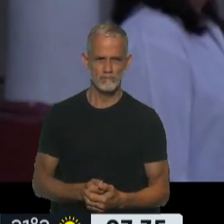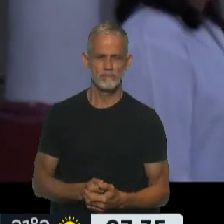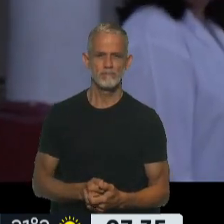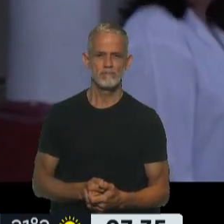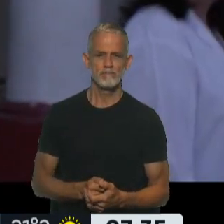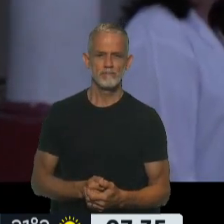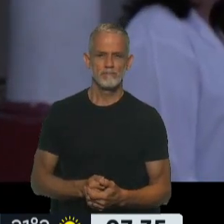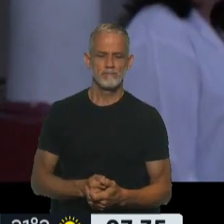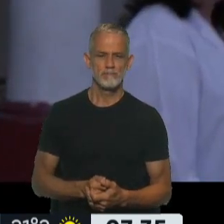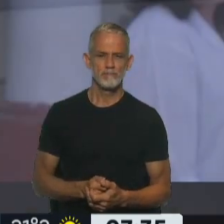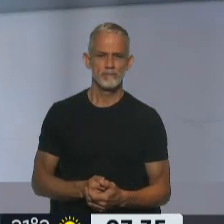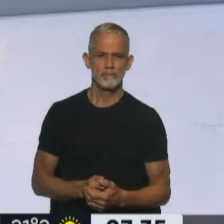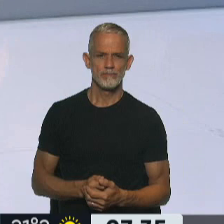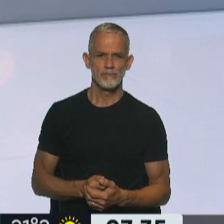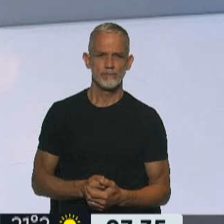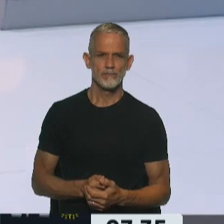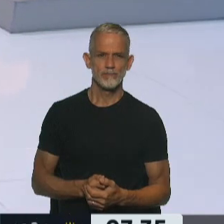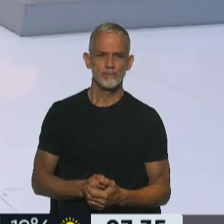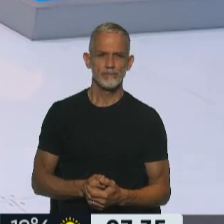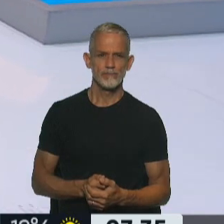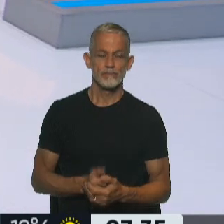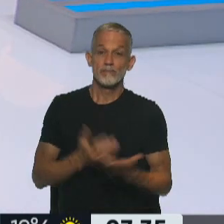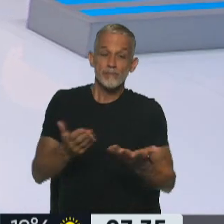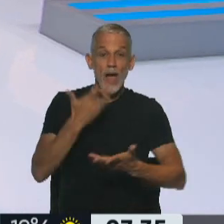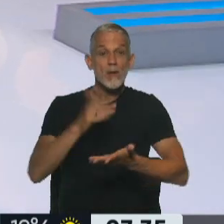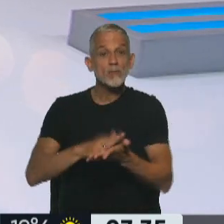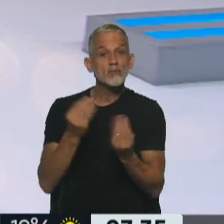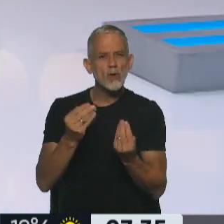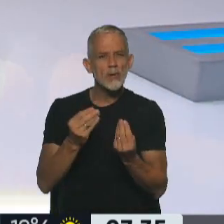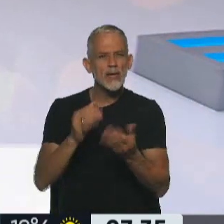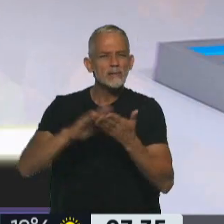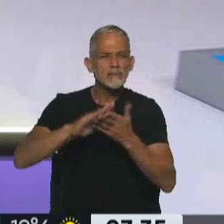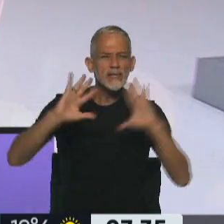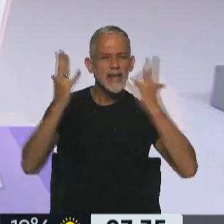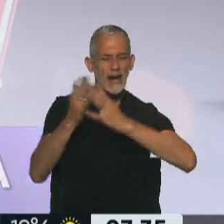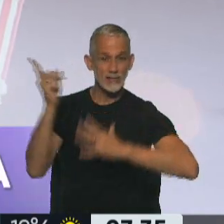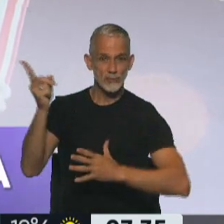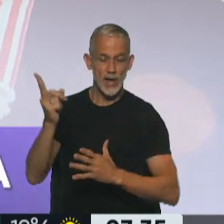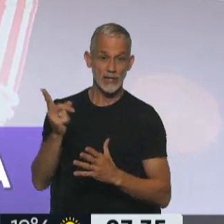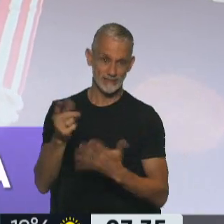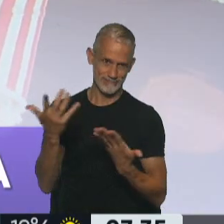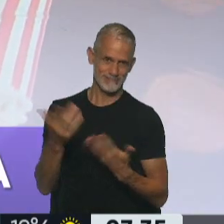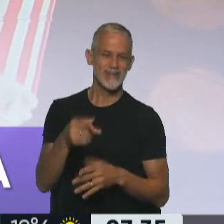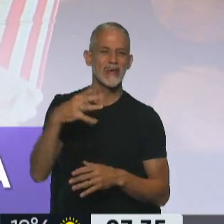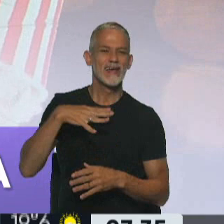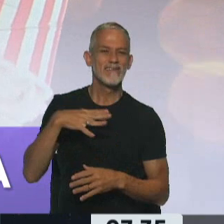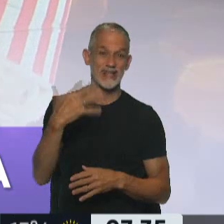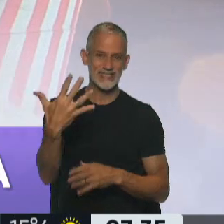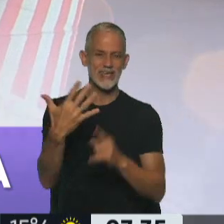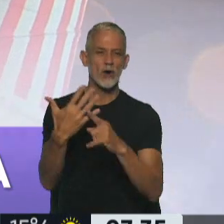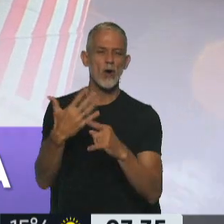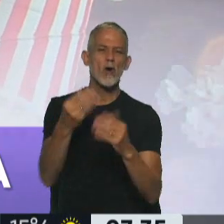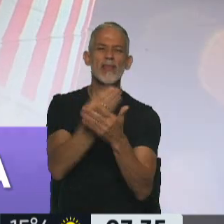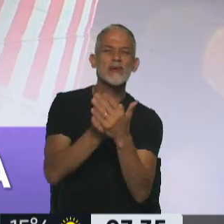4 de agosto me detienen y me llevan a la comisaría. Hablábamos de estrenos internacionales ahora y comenzamos con una